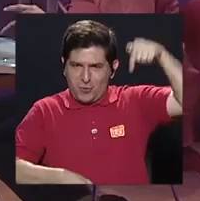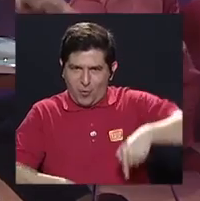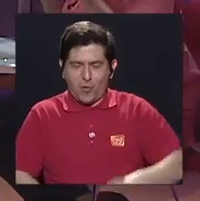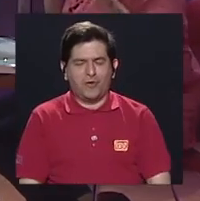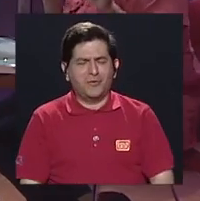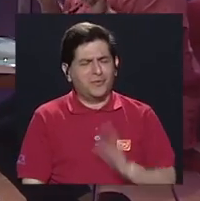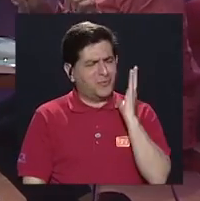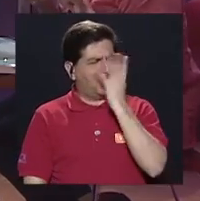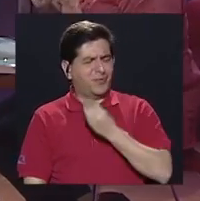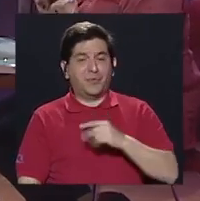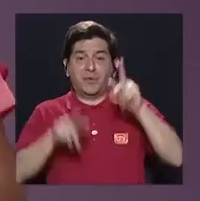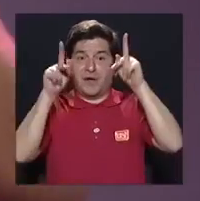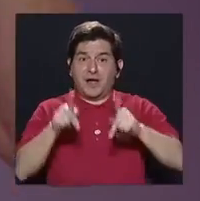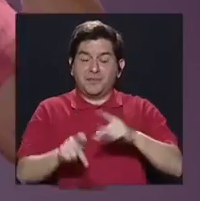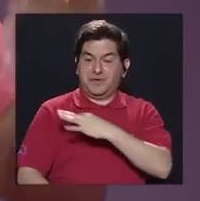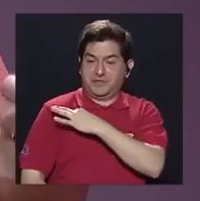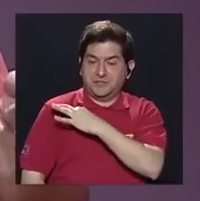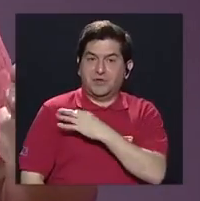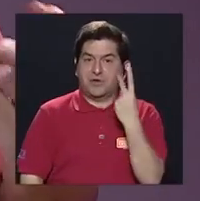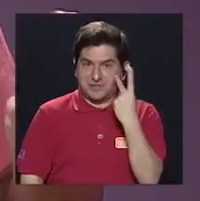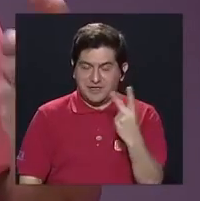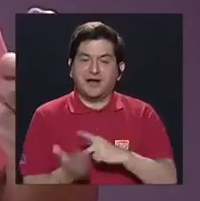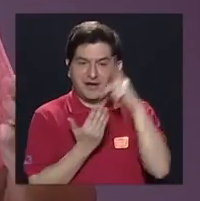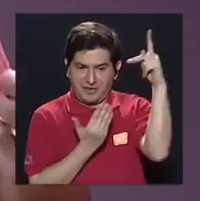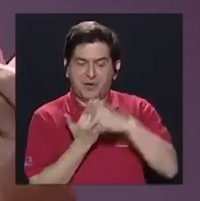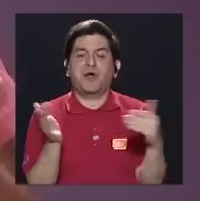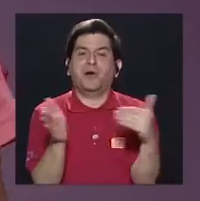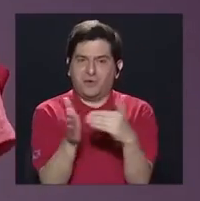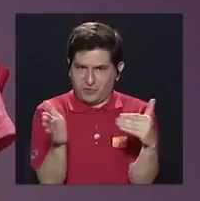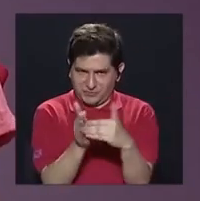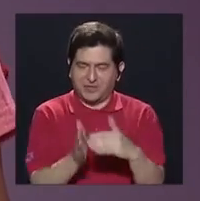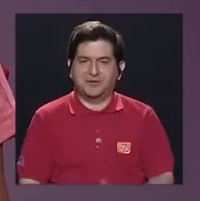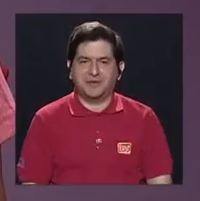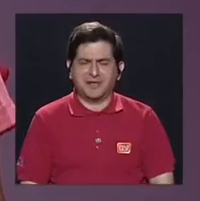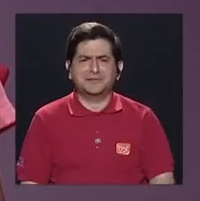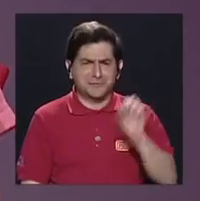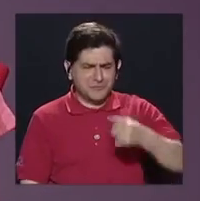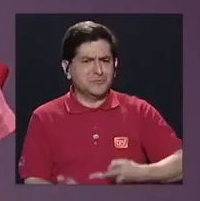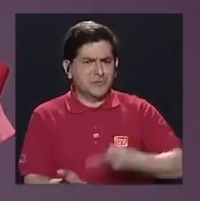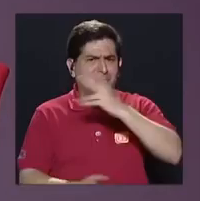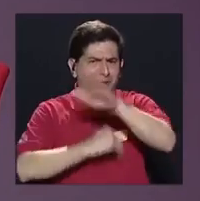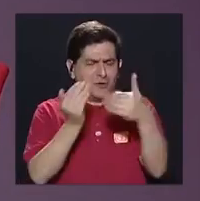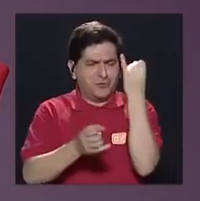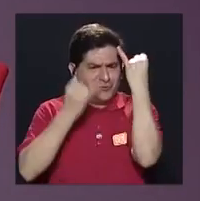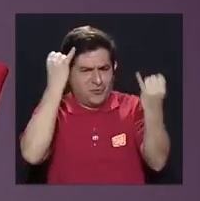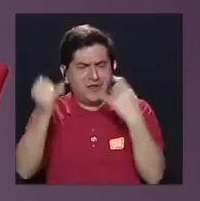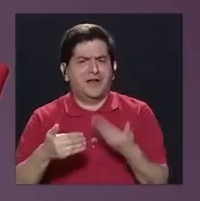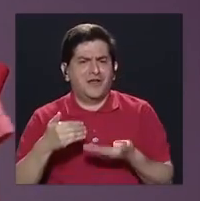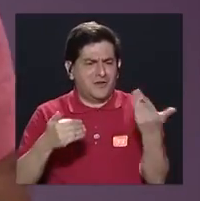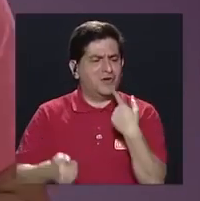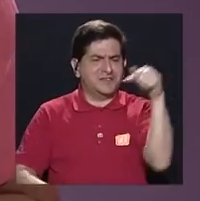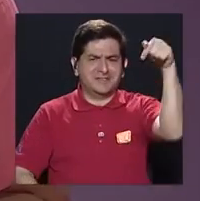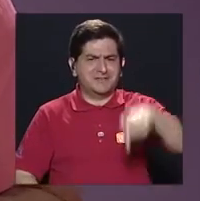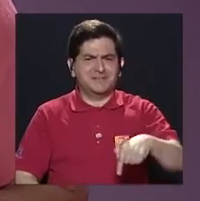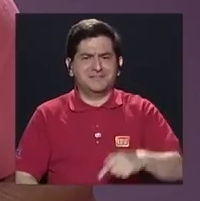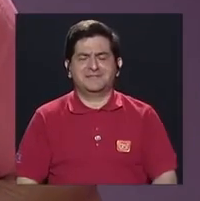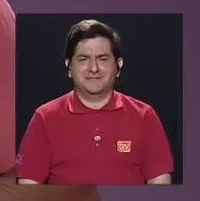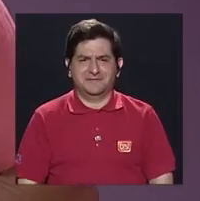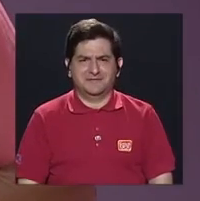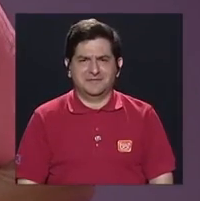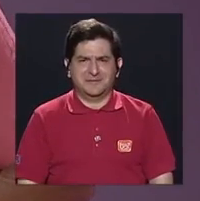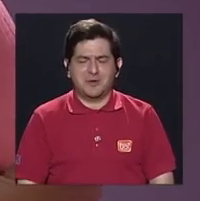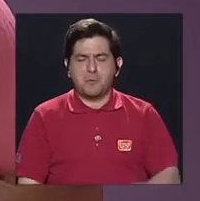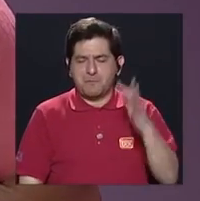sido lindísimo. Invito al público a que vea este programa repetido, porque vale la pena todos los argumentos y cosas que se han dicho de cómo